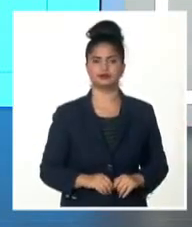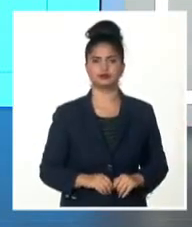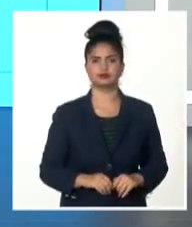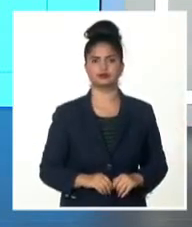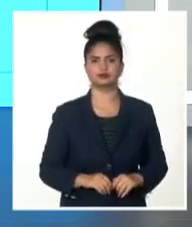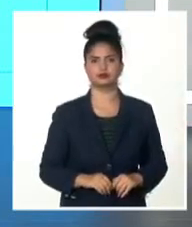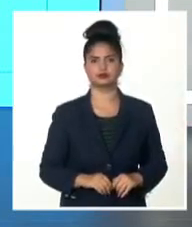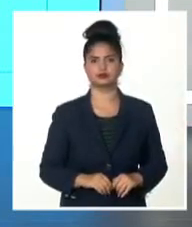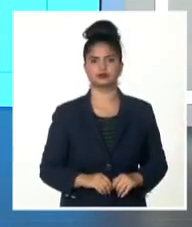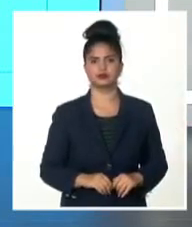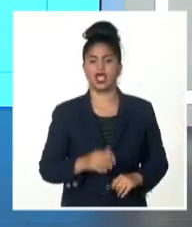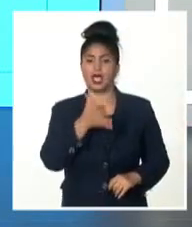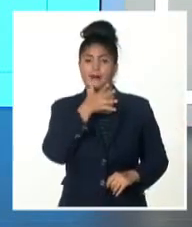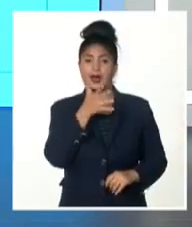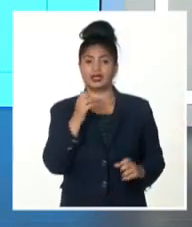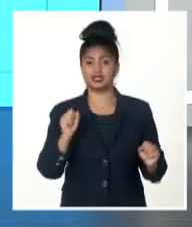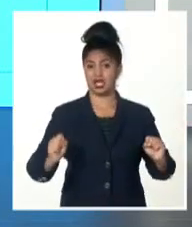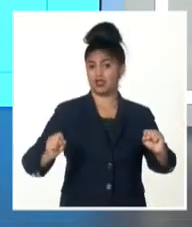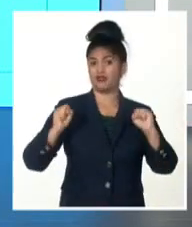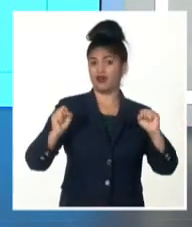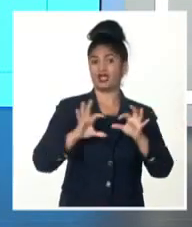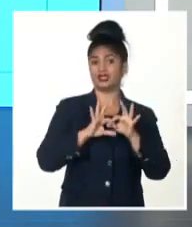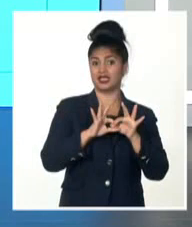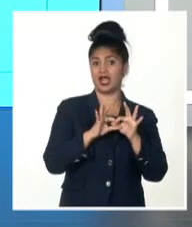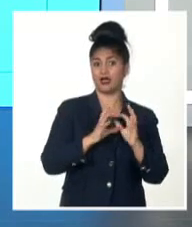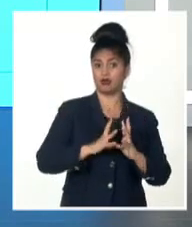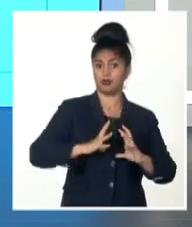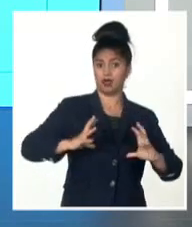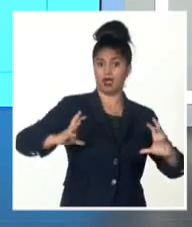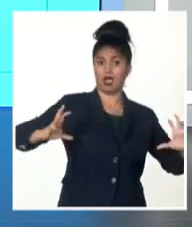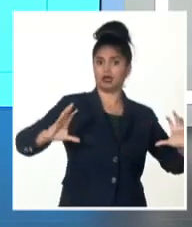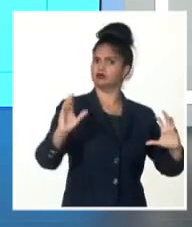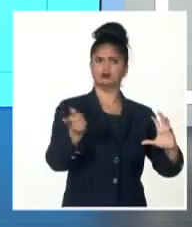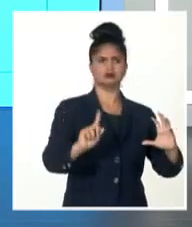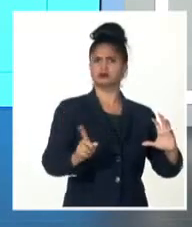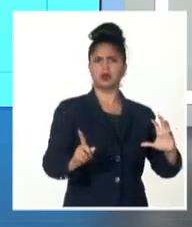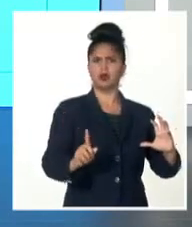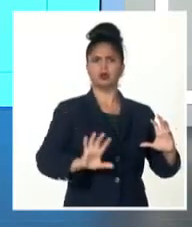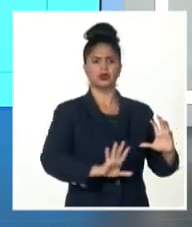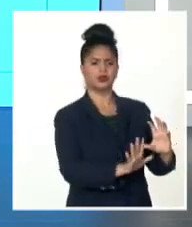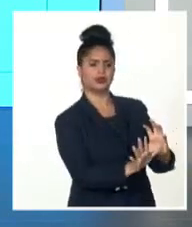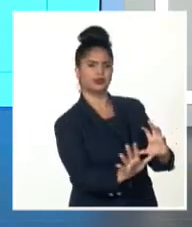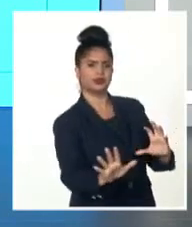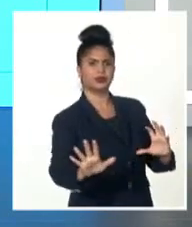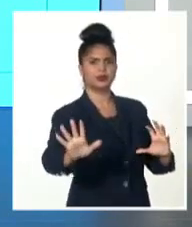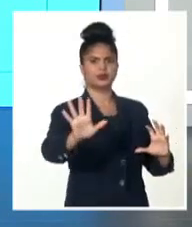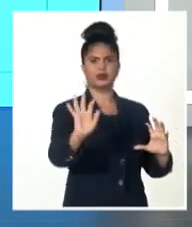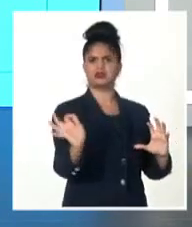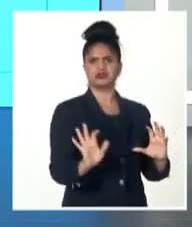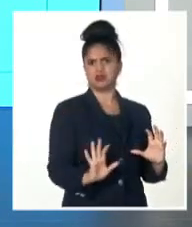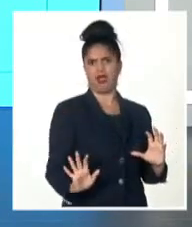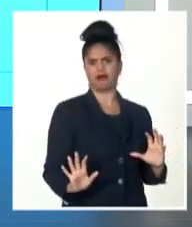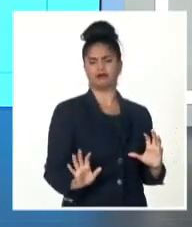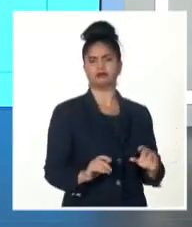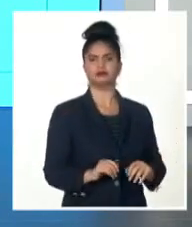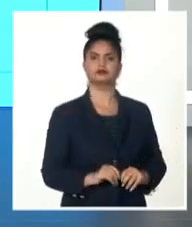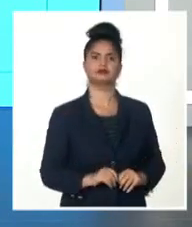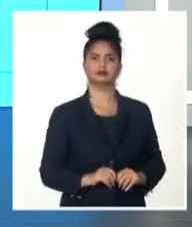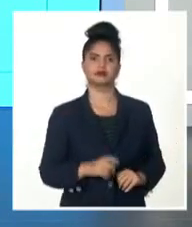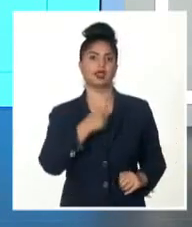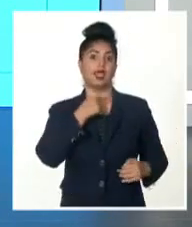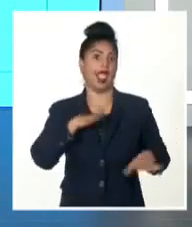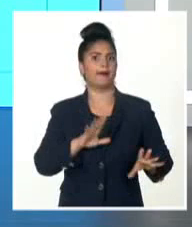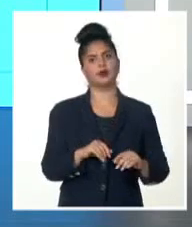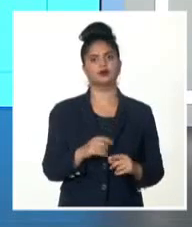organismo no va a ganar tanto en intensidad. Esto tiene esta relevancia porque si fuera un organismo un poco más intenso, sería capturada por una